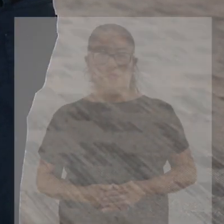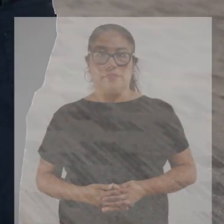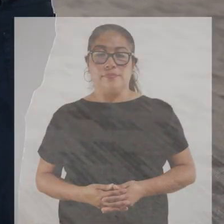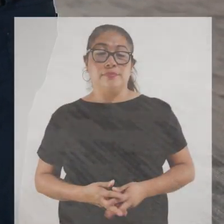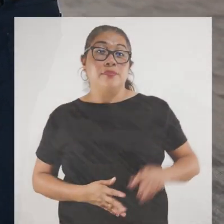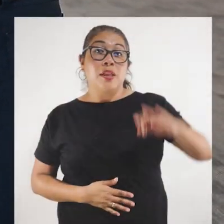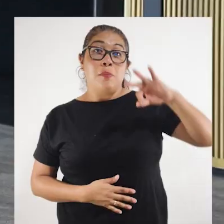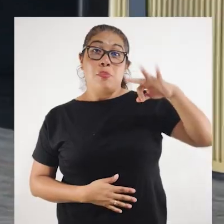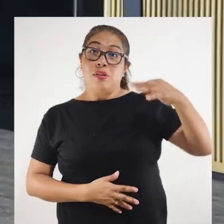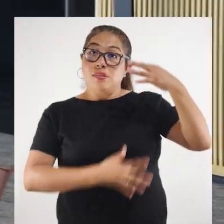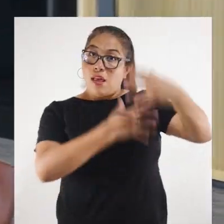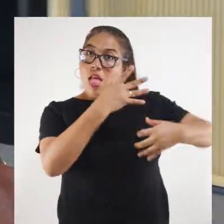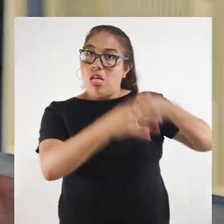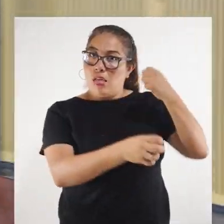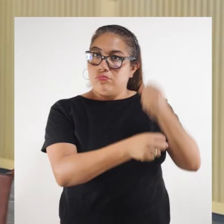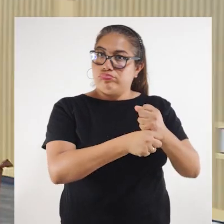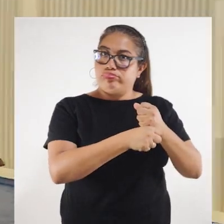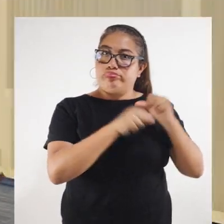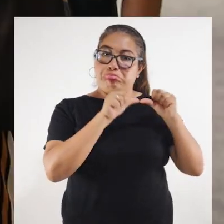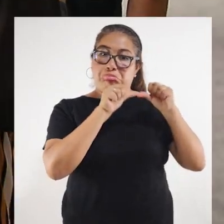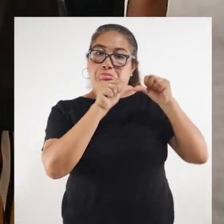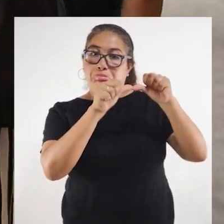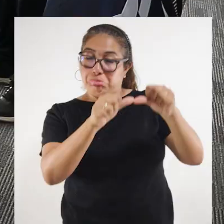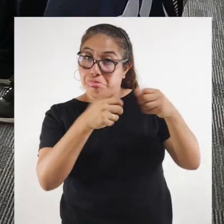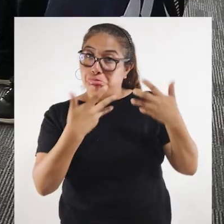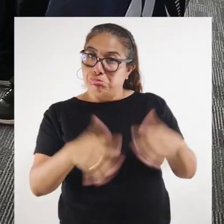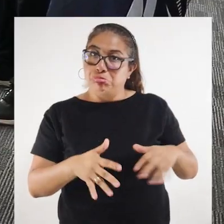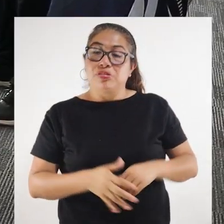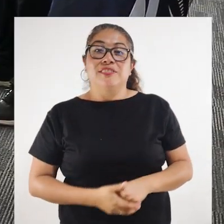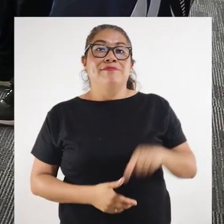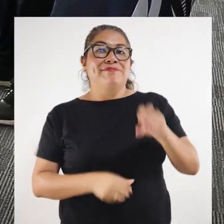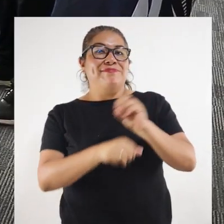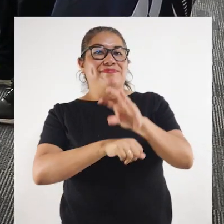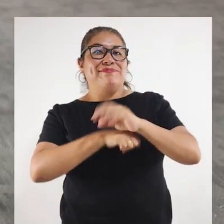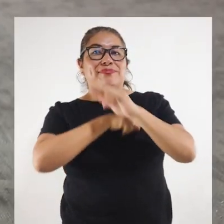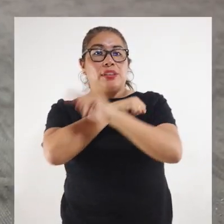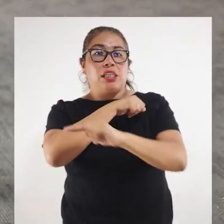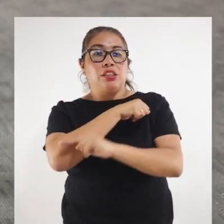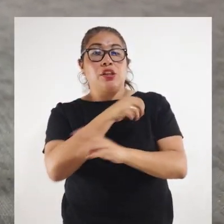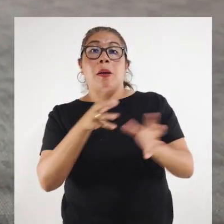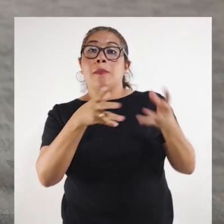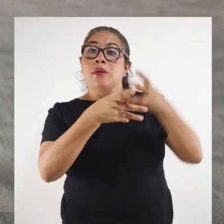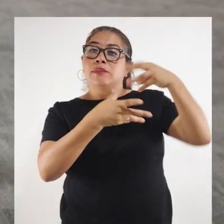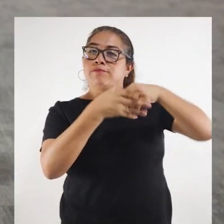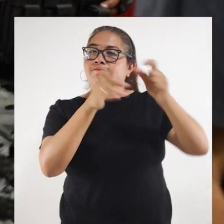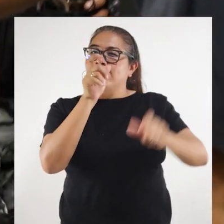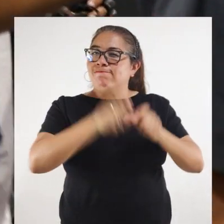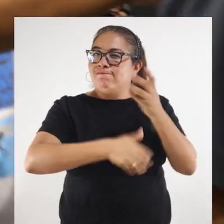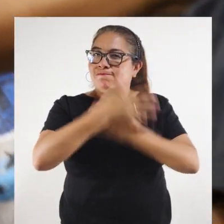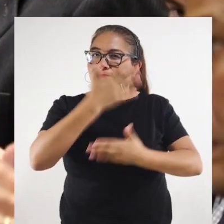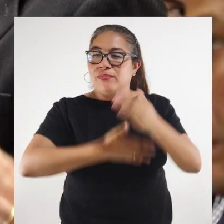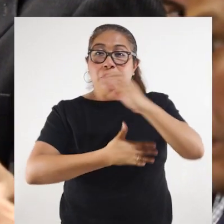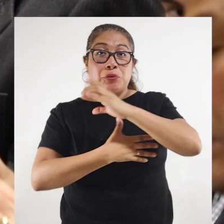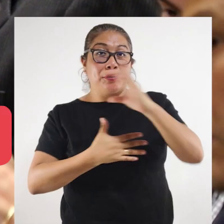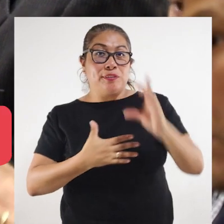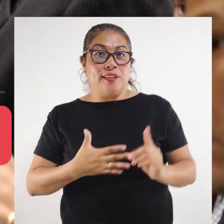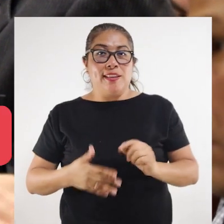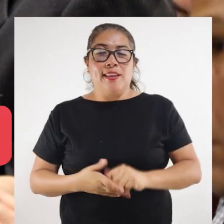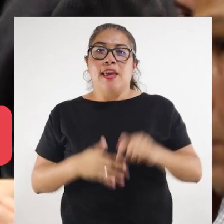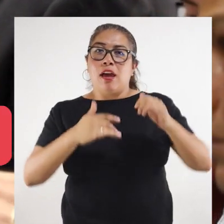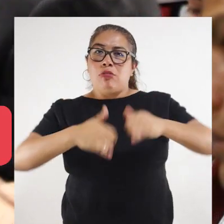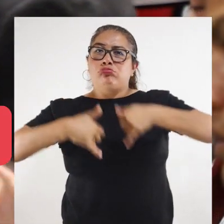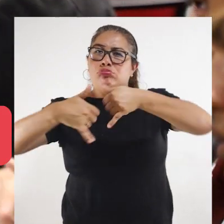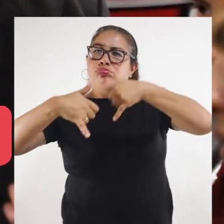Por tercer año consecutivo, el Consejo Nacional para la Integración de la Persona con Discapacidad con ADIS